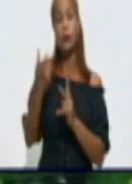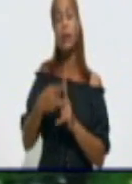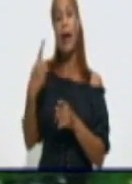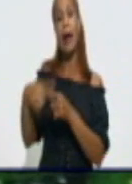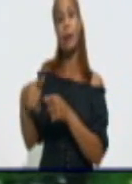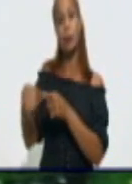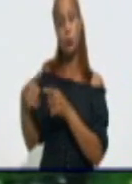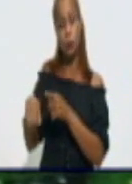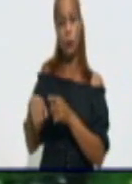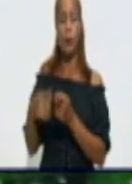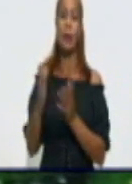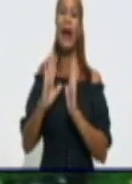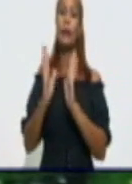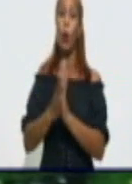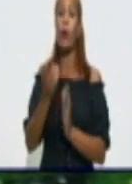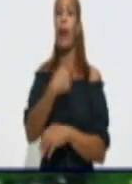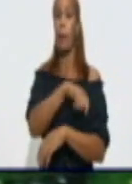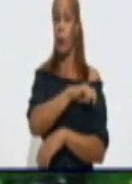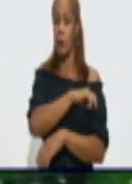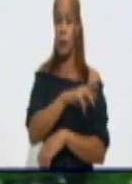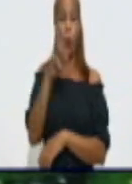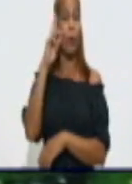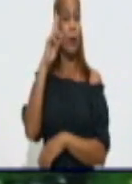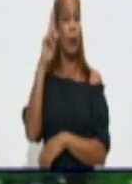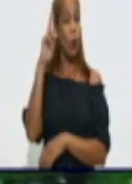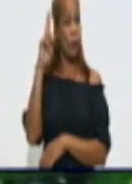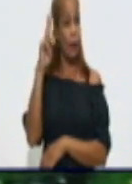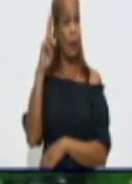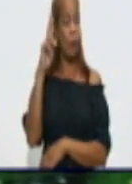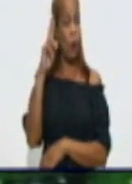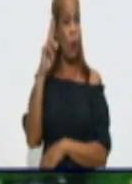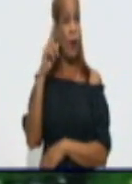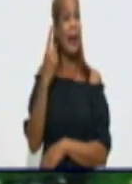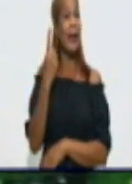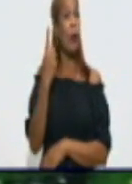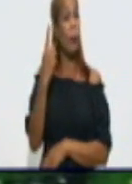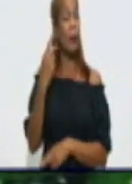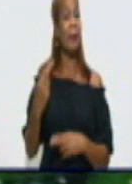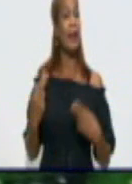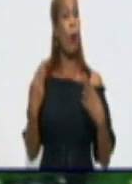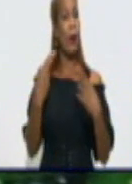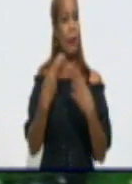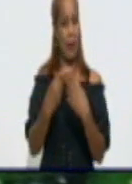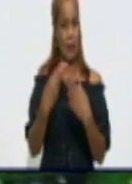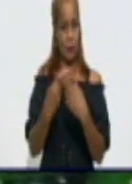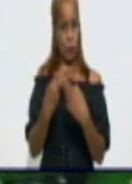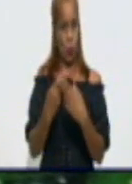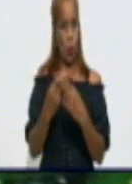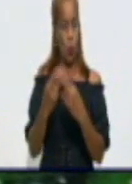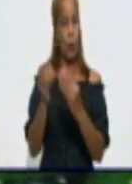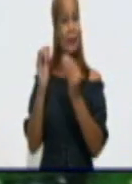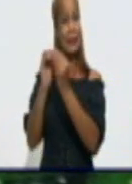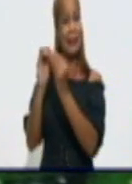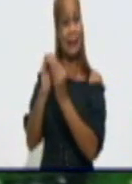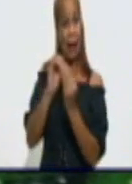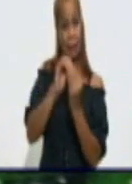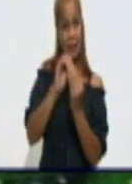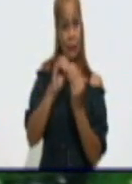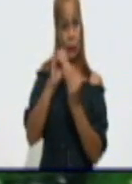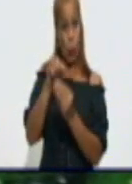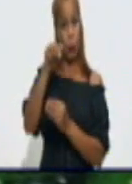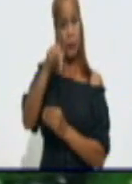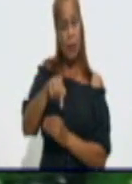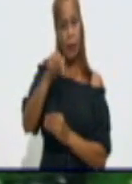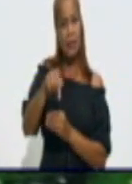memoria. Recordemos que los primeros eventos de transmisión que tuvimos en Granma fueron dados a